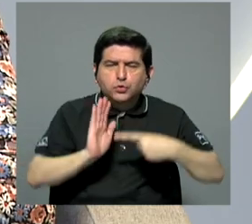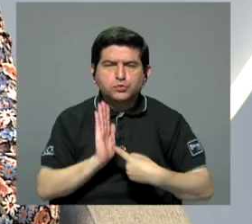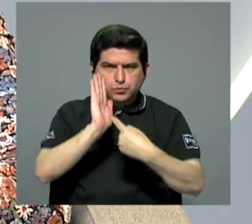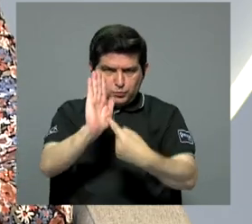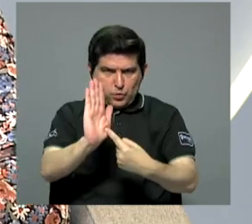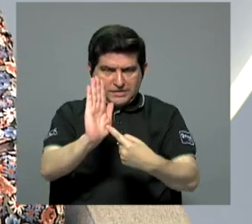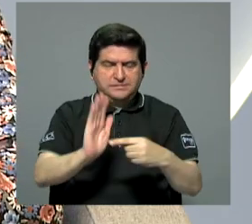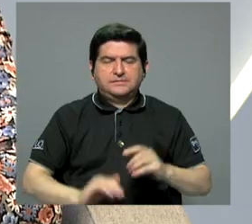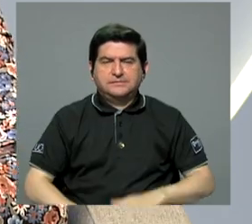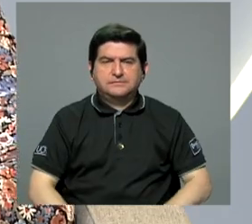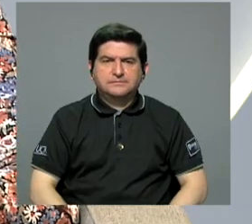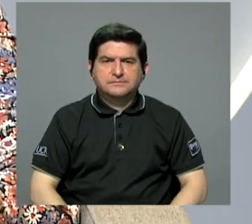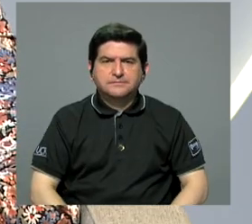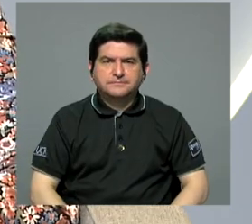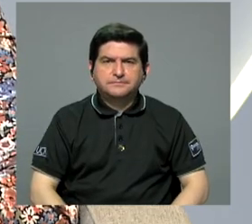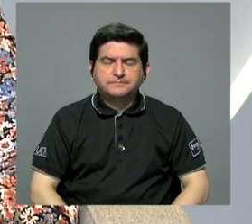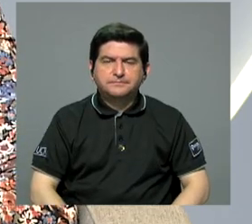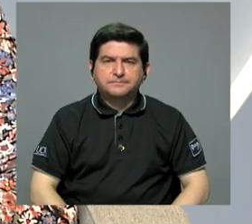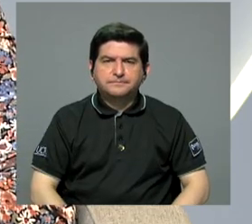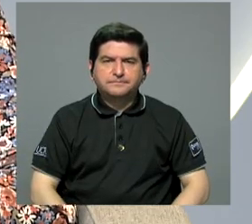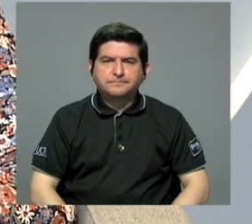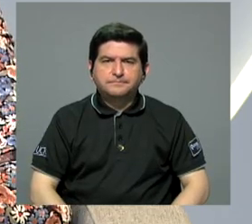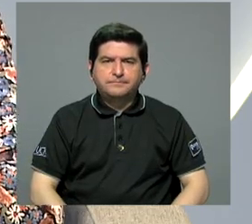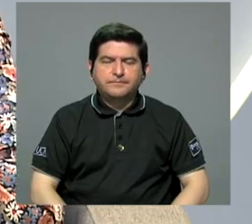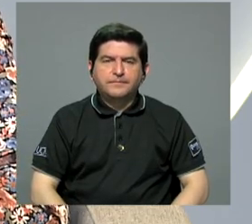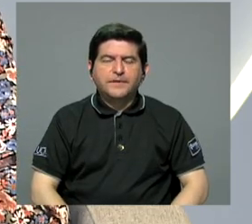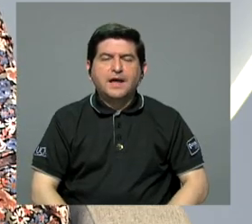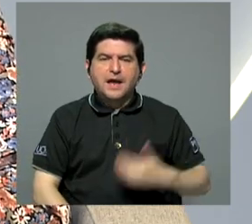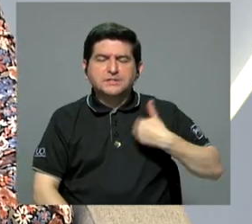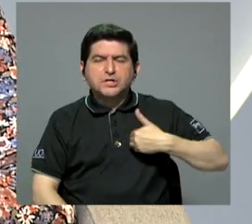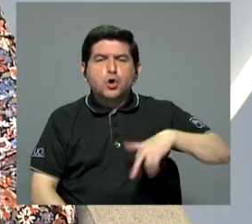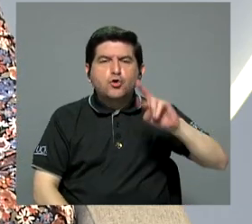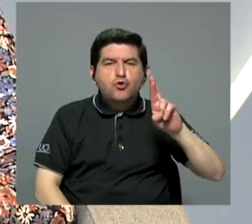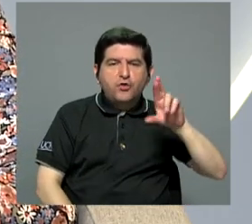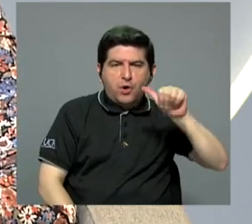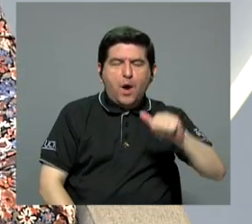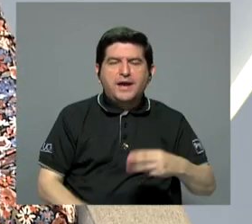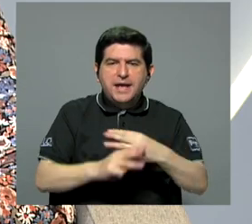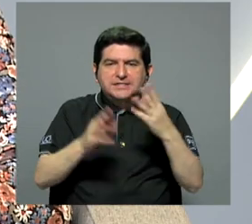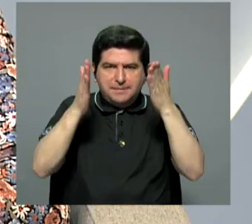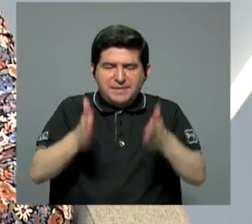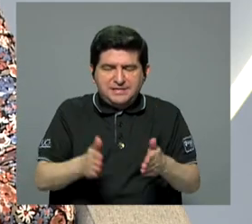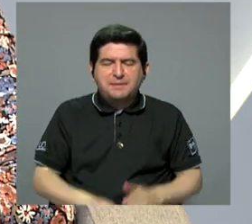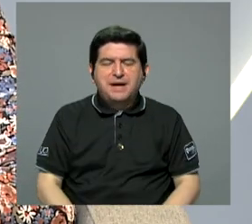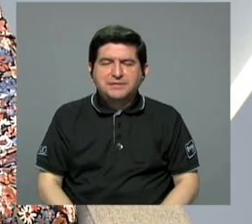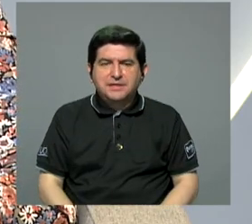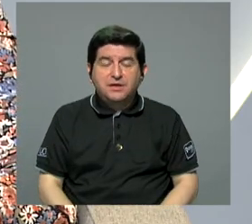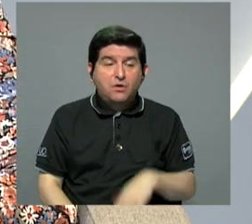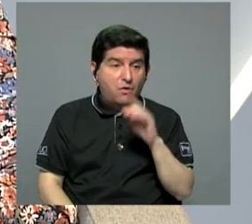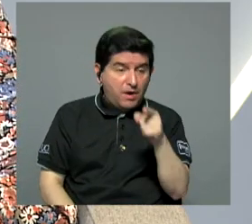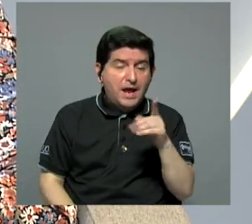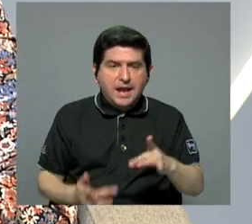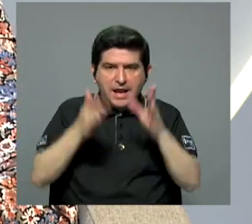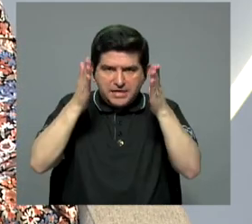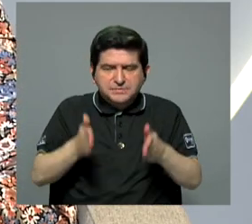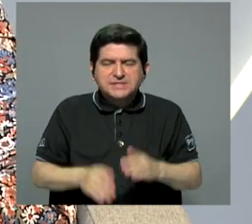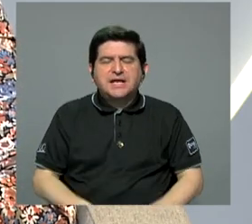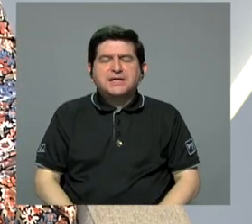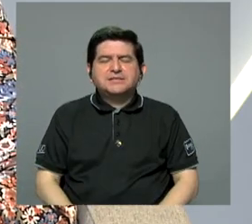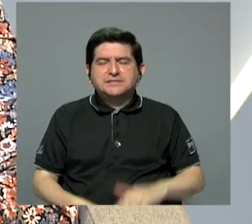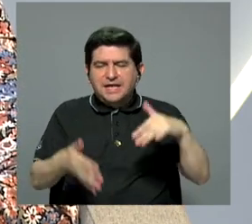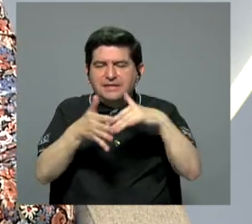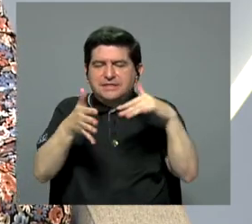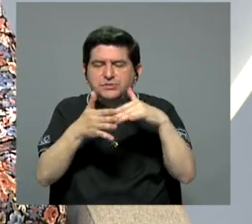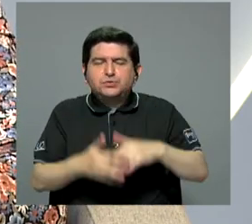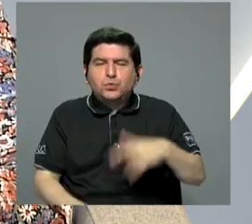revela precisamente Rodrigo Arias, matemático, actuario, quien ha hecho estudios sobre